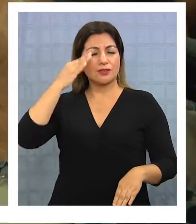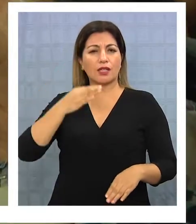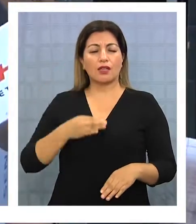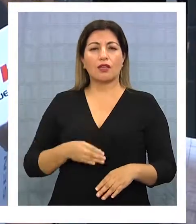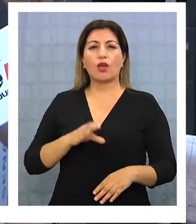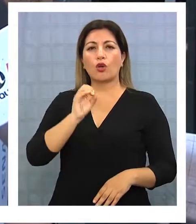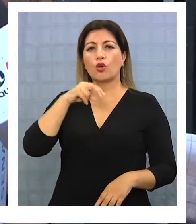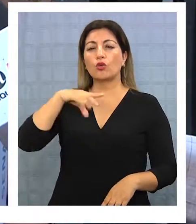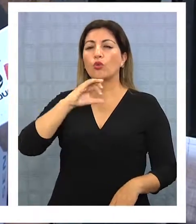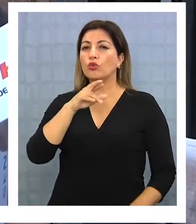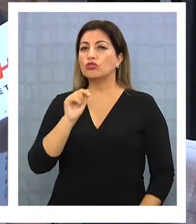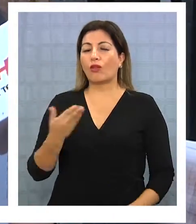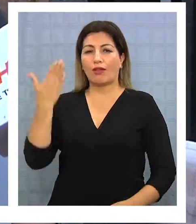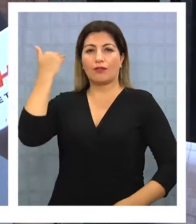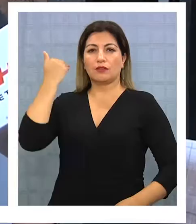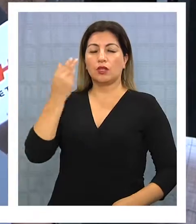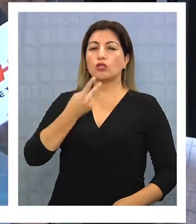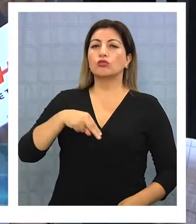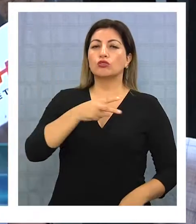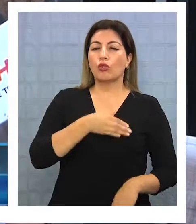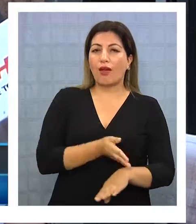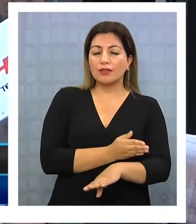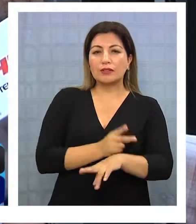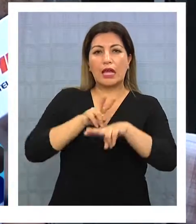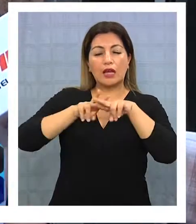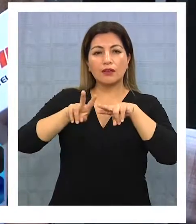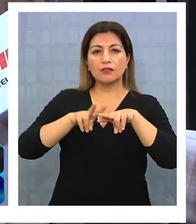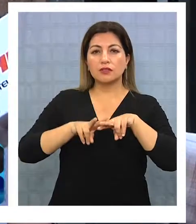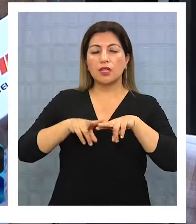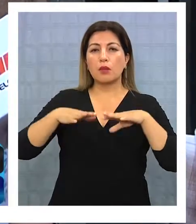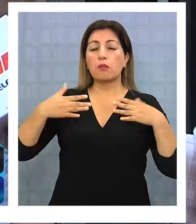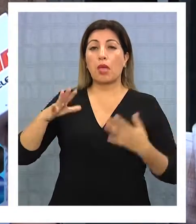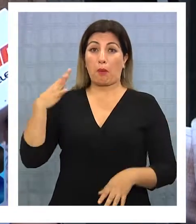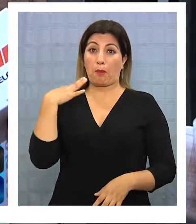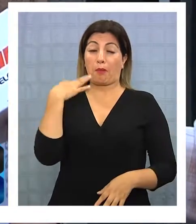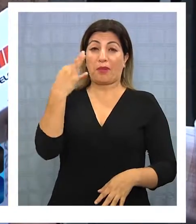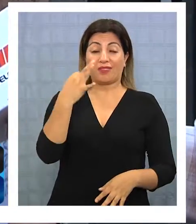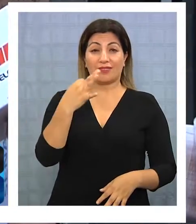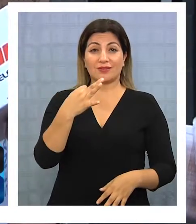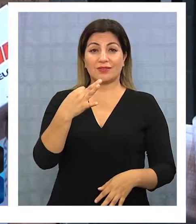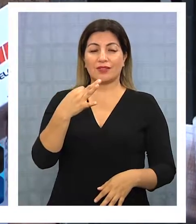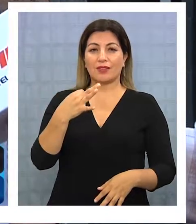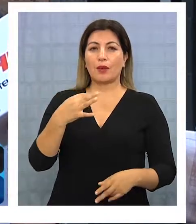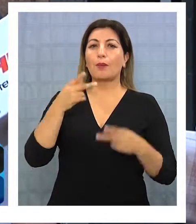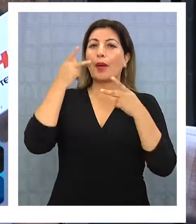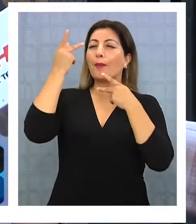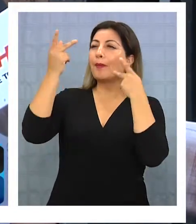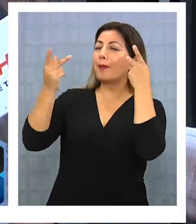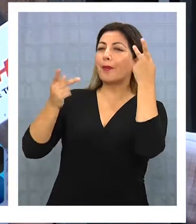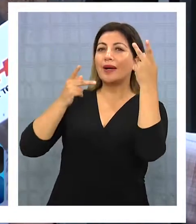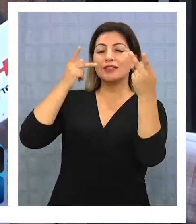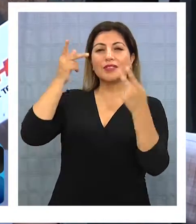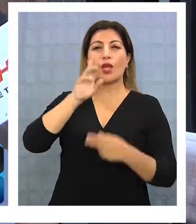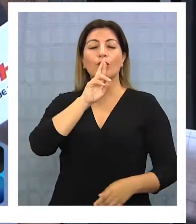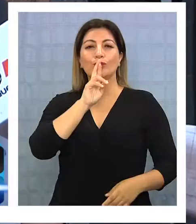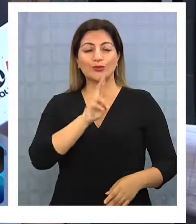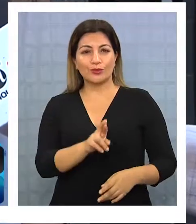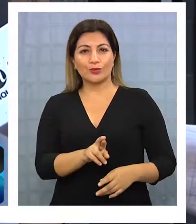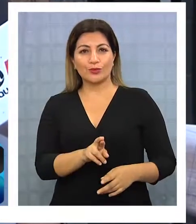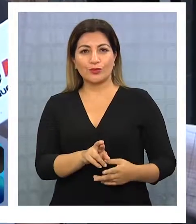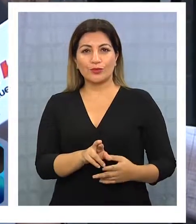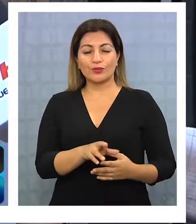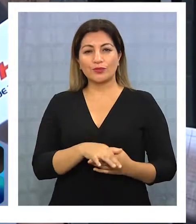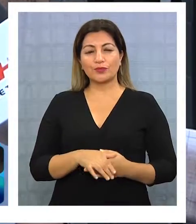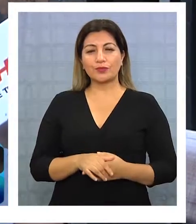pasados. Cuando lo hemos hecho y hemos salido favorecidos, ha sido para ir a pasear. Hemos ido al sur, hemos